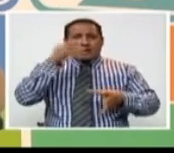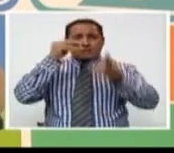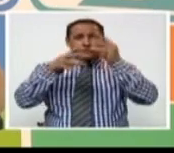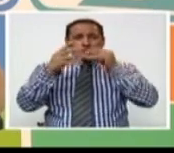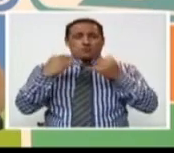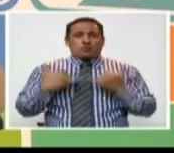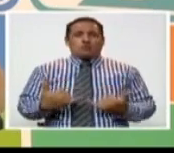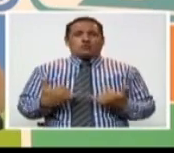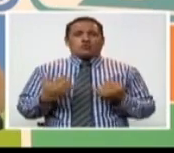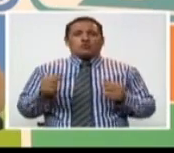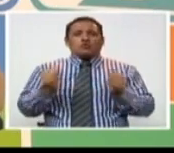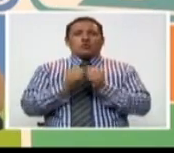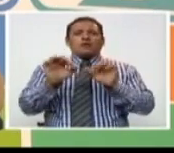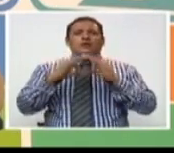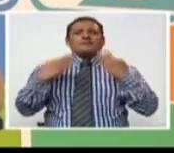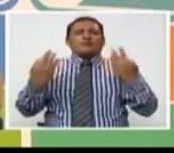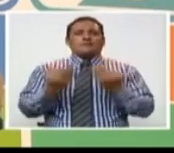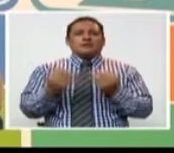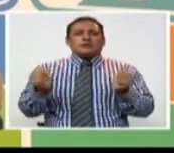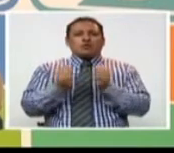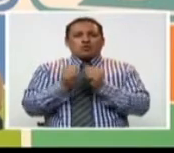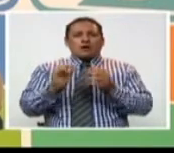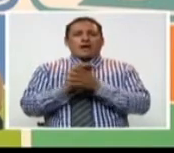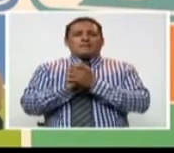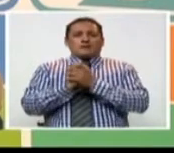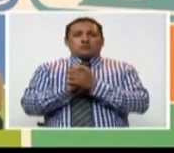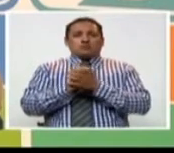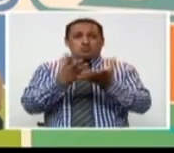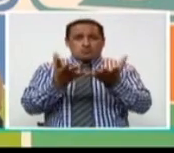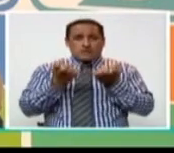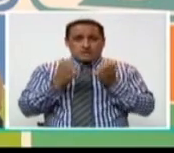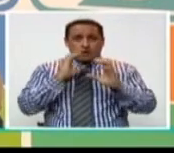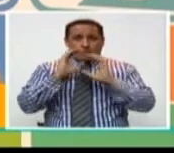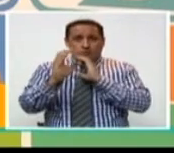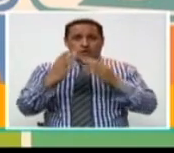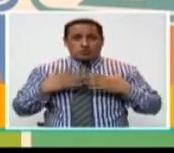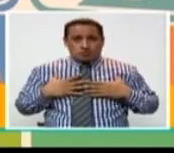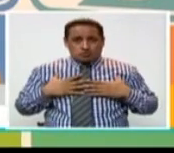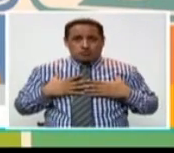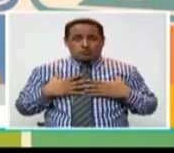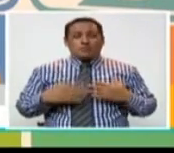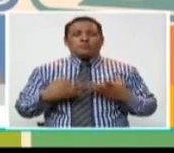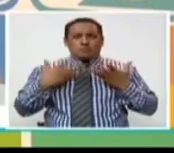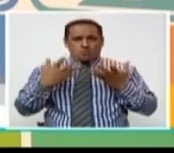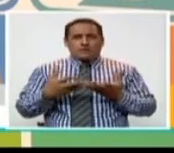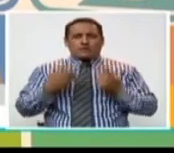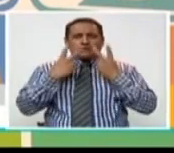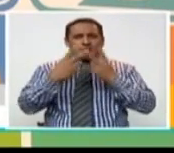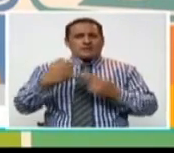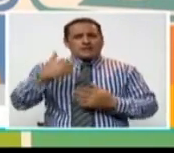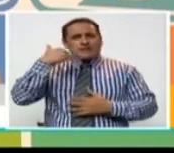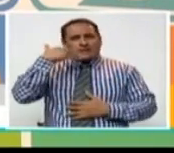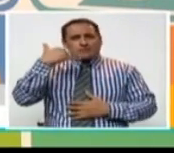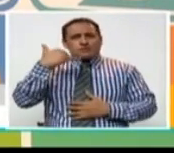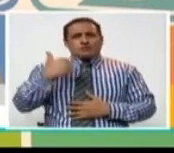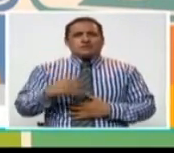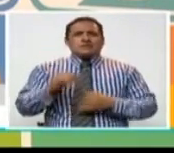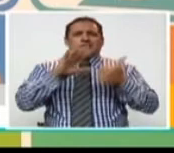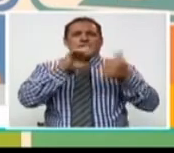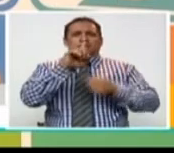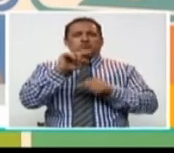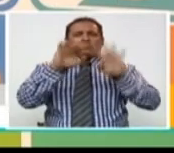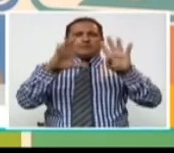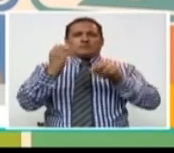que hemos visto el día de hoy en el programa con la familia y con los amigos. ¿Quieren comunicarse con nosotros? Pueden hacerlo a nuestro teléfono de producción